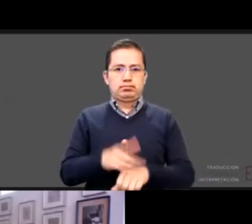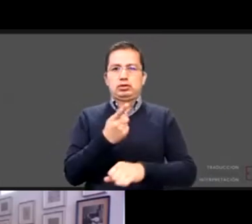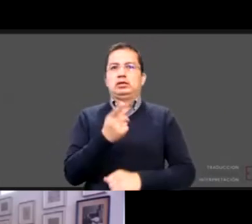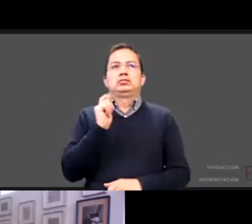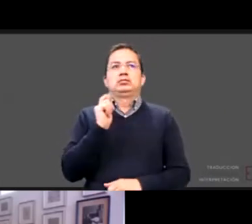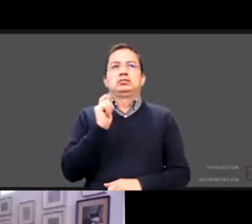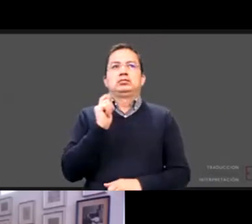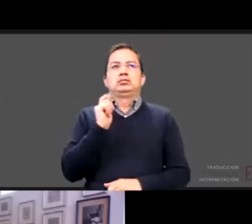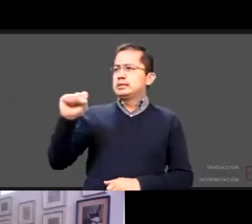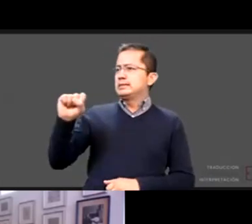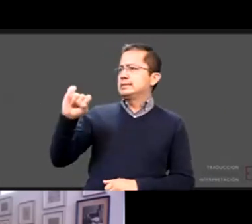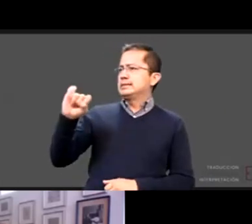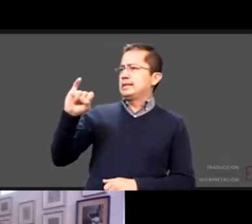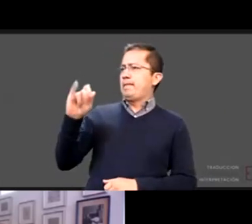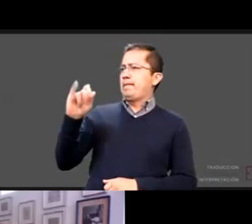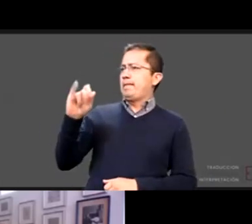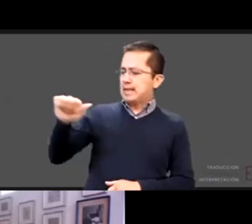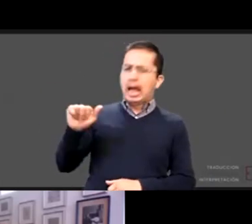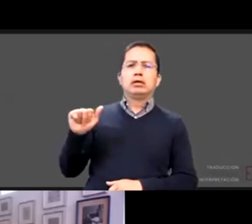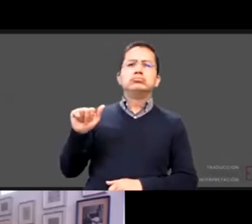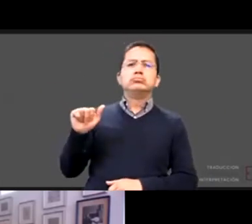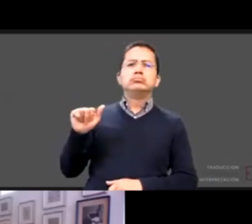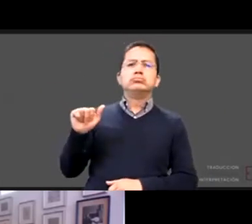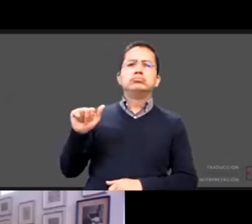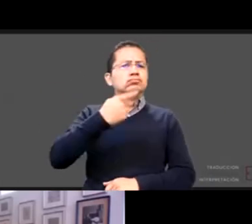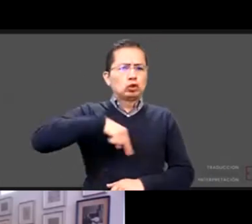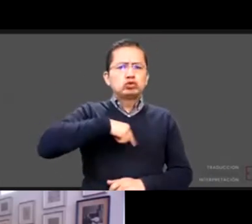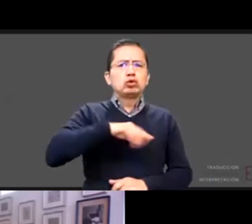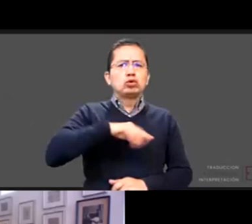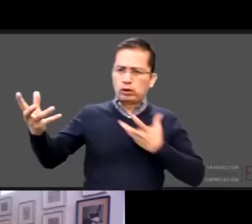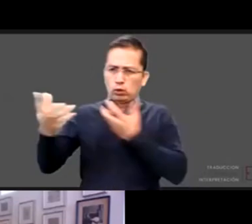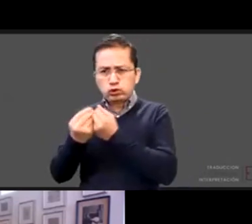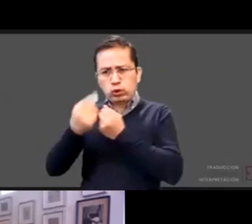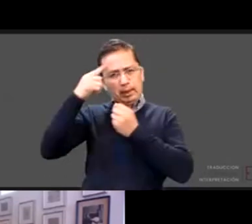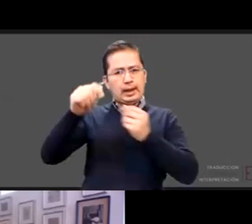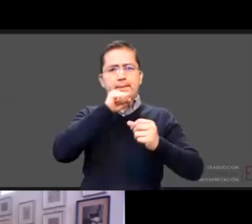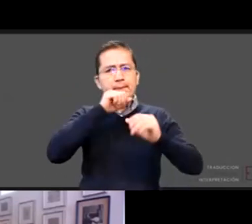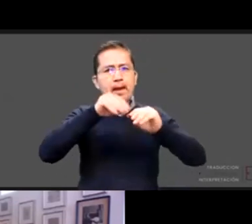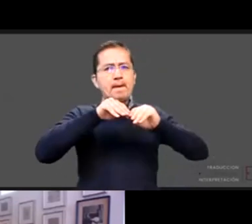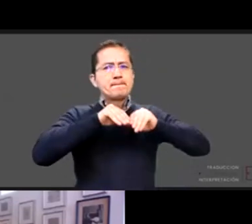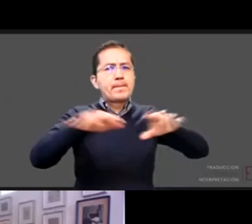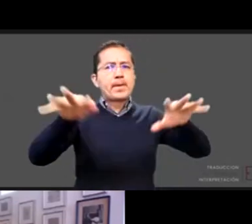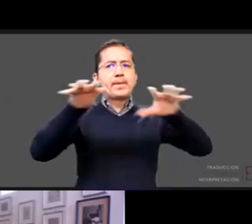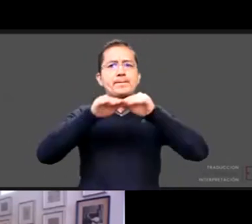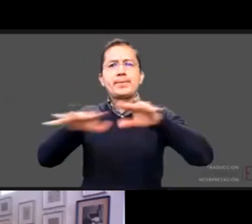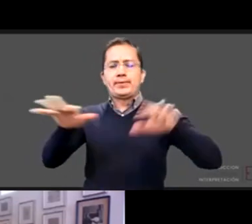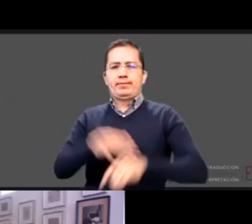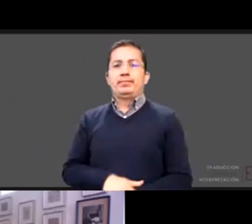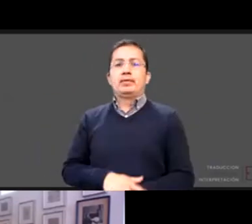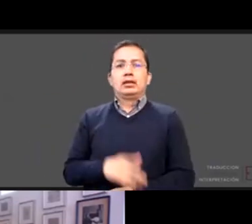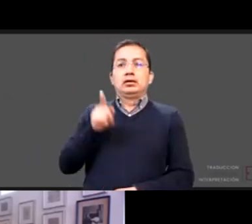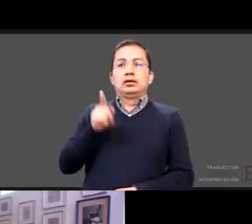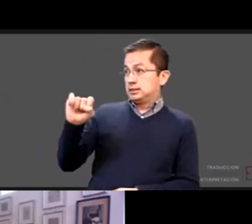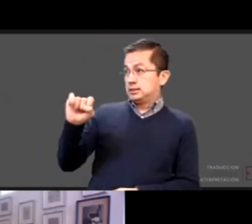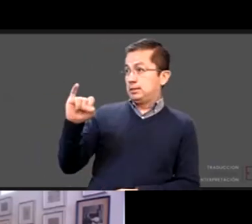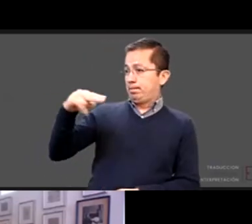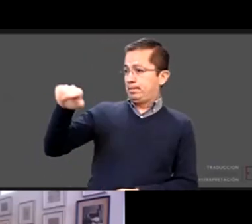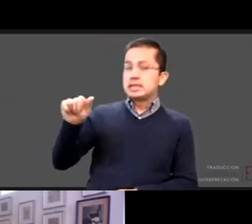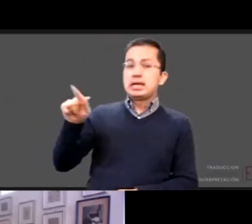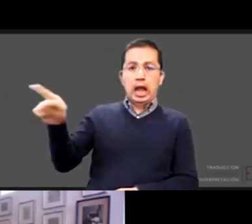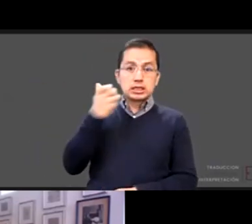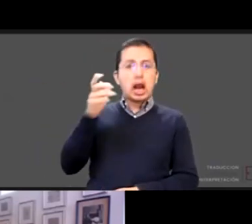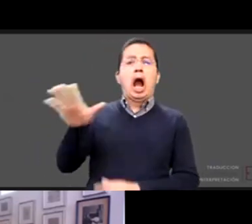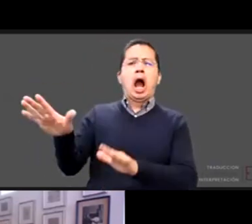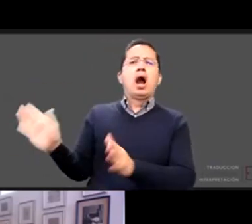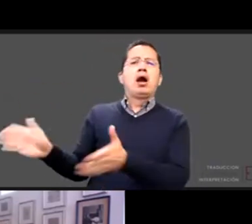porque gracias por el espacio del Sipina pero ojalá que todo el mundo supiera que es el Sipina ¿cómo queremos que el Sipina tenga fuerza? si muchas personas no saben que todos